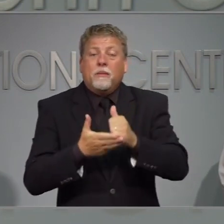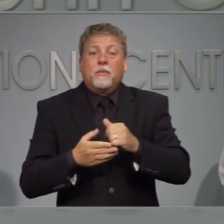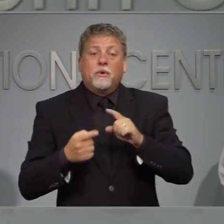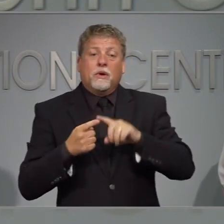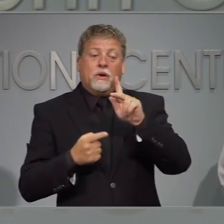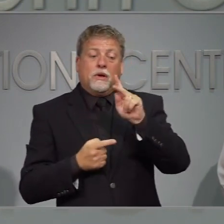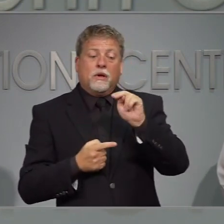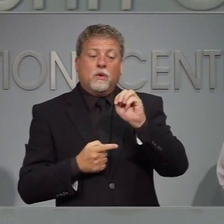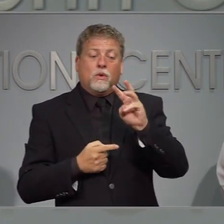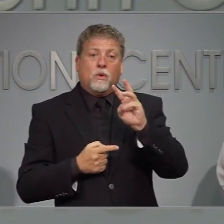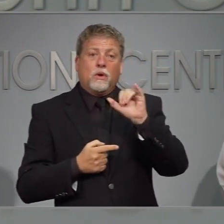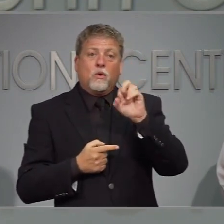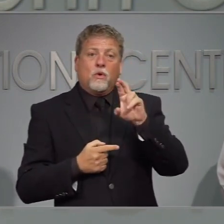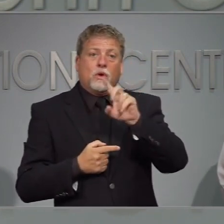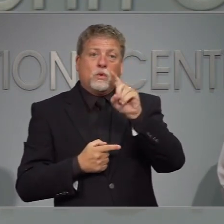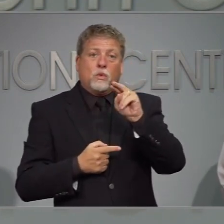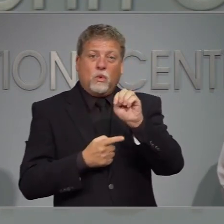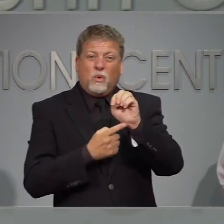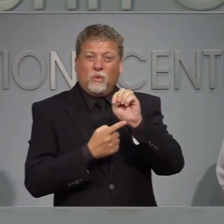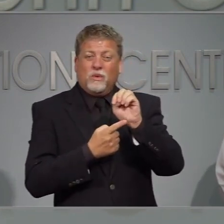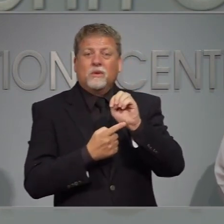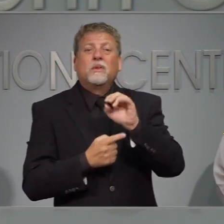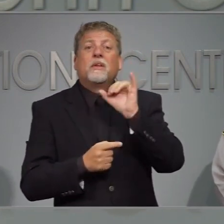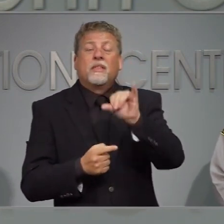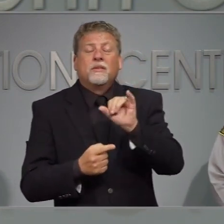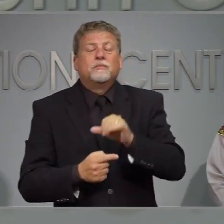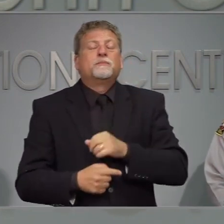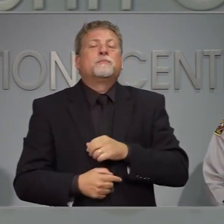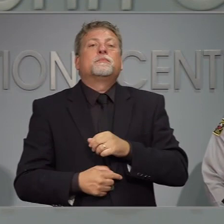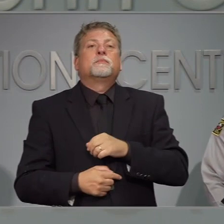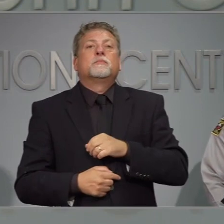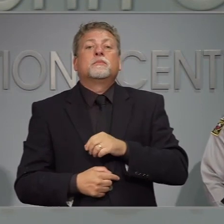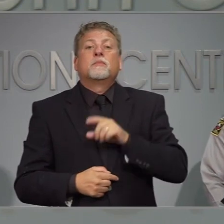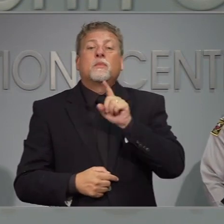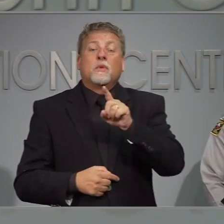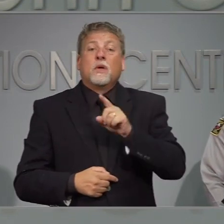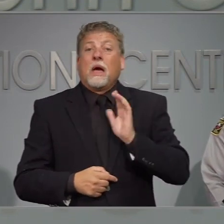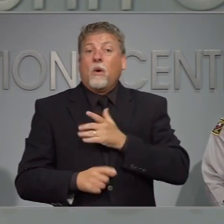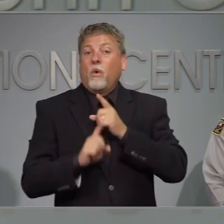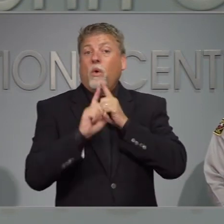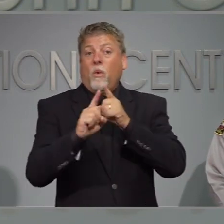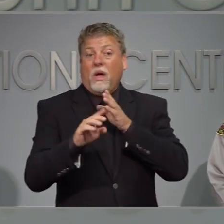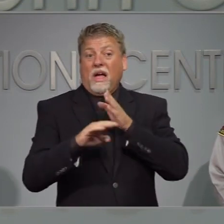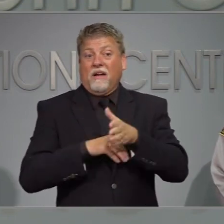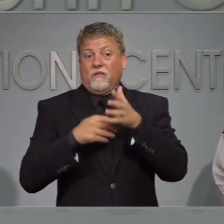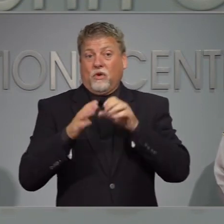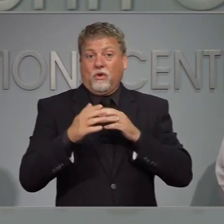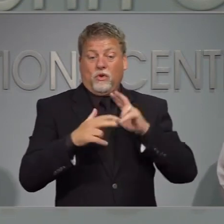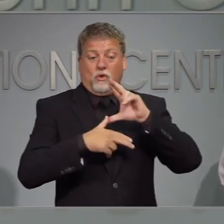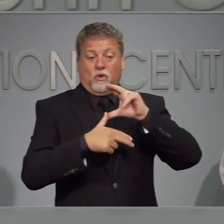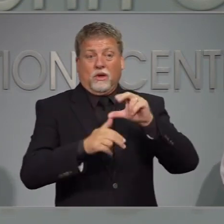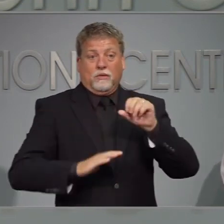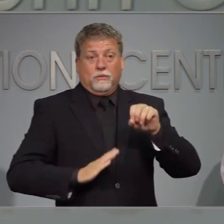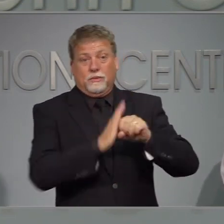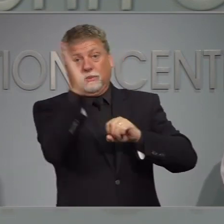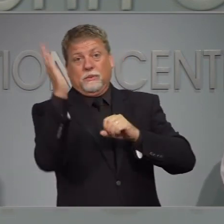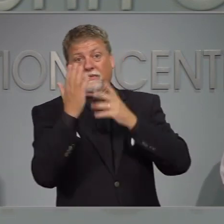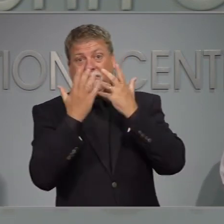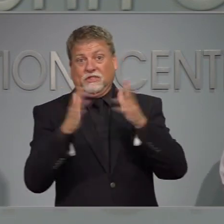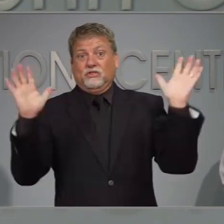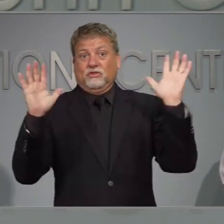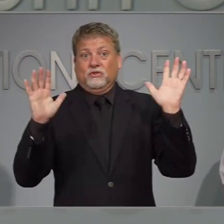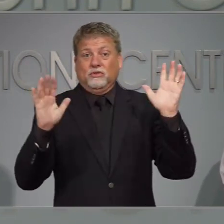estrategia de conozca su zona en caso de evacuación. El objetivo es que podamos decir mañana no sobre